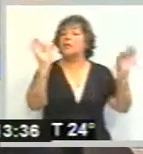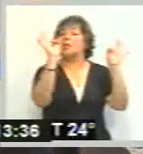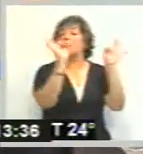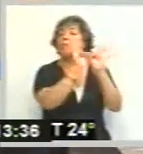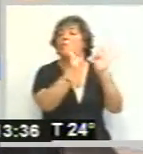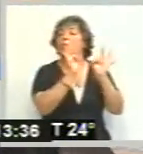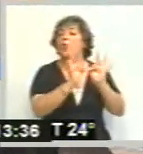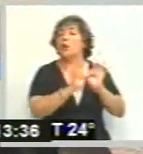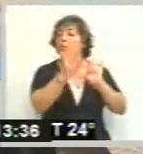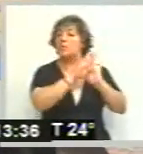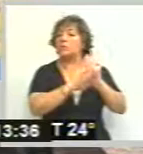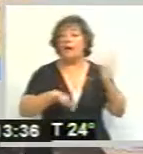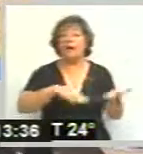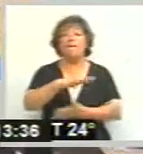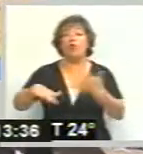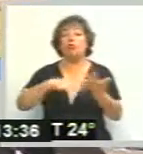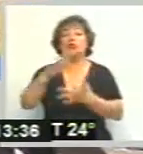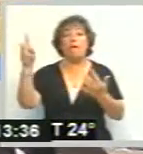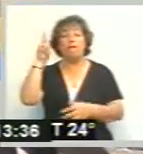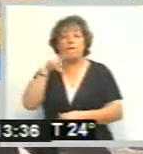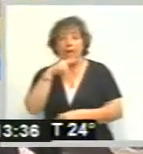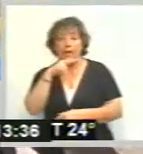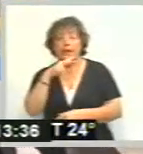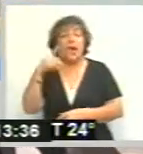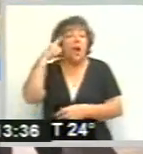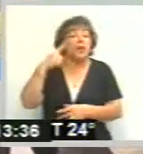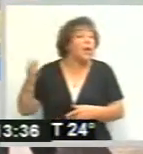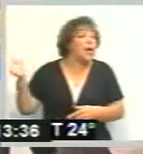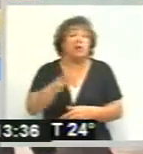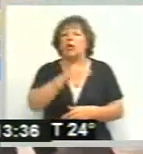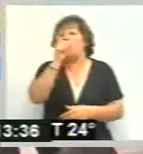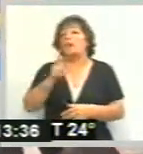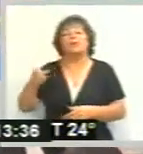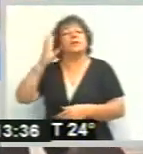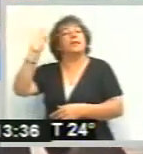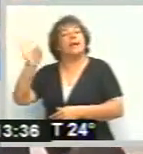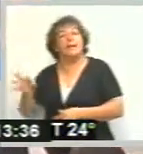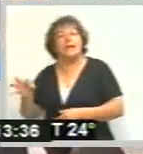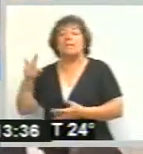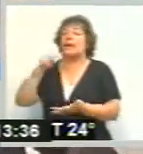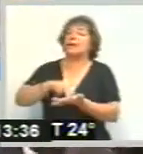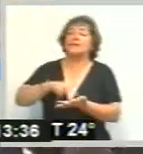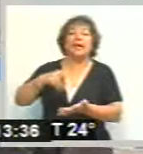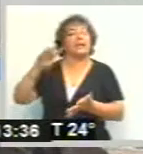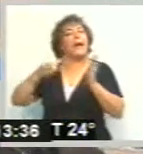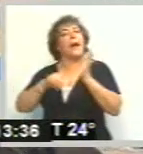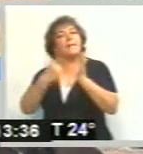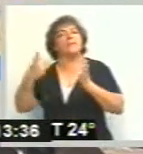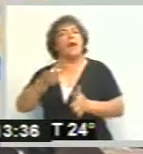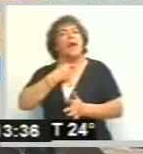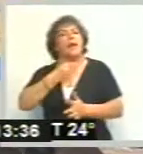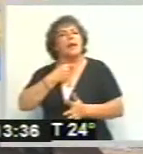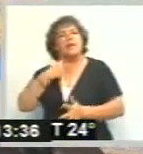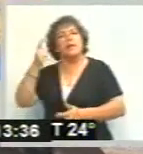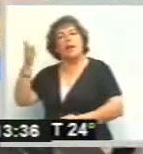Revolución Verde. ¿Cuál es la idea? Que todos los peregrinos sepan que Salta Capital los quiere homenajear por el acto de fe que ellos